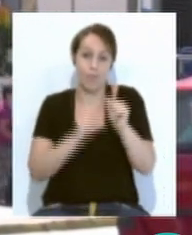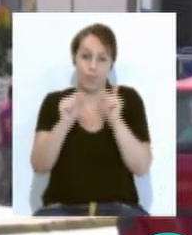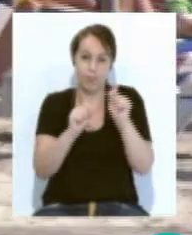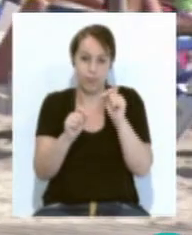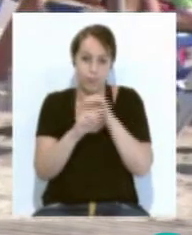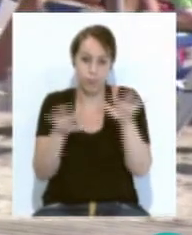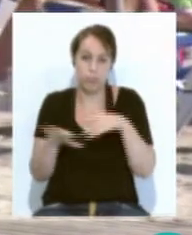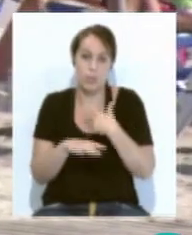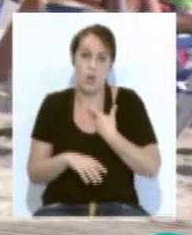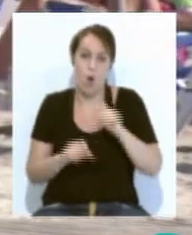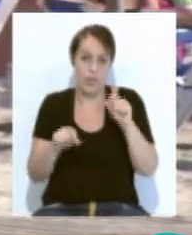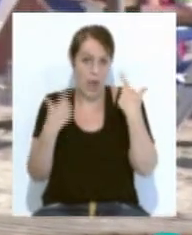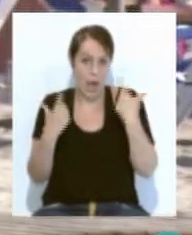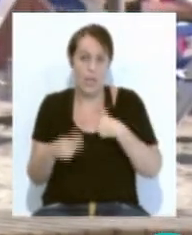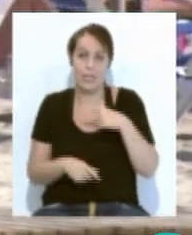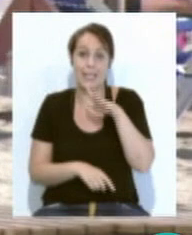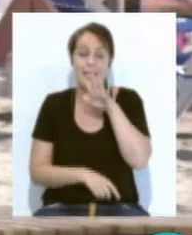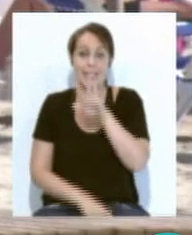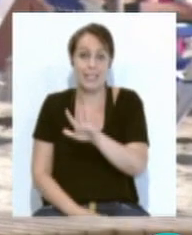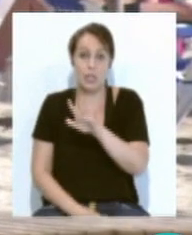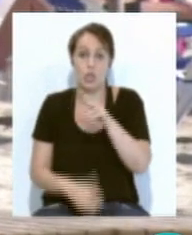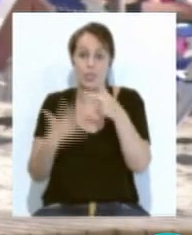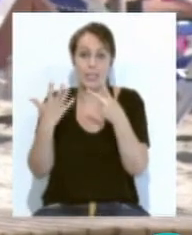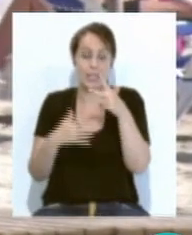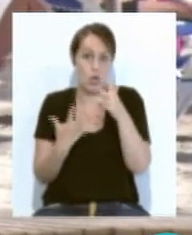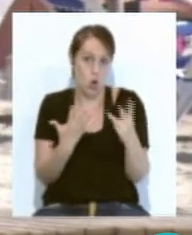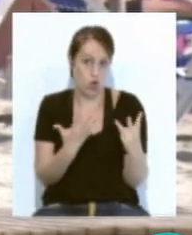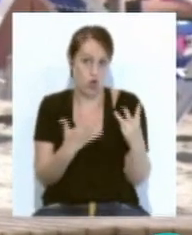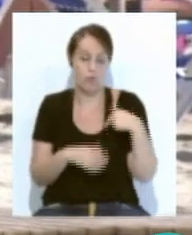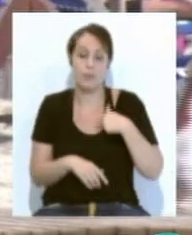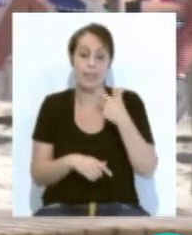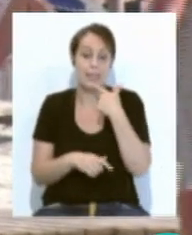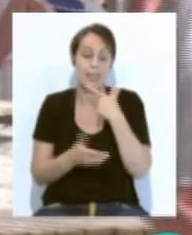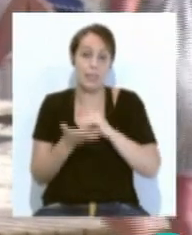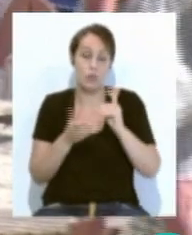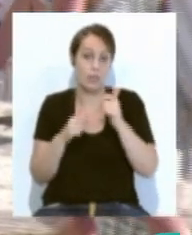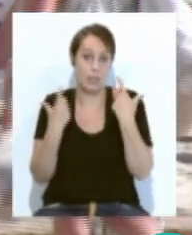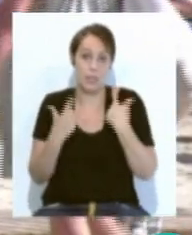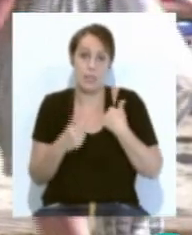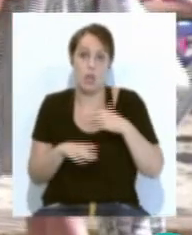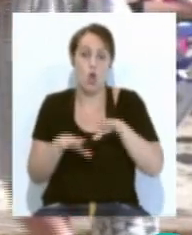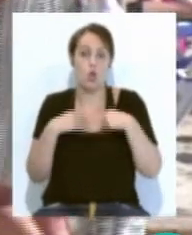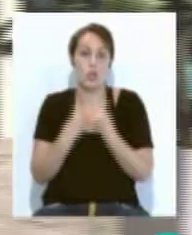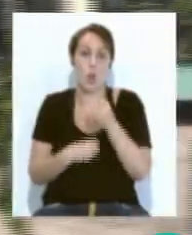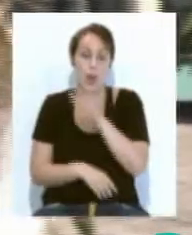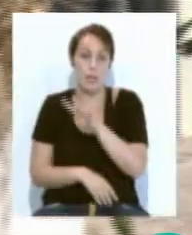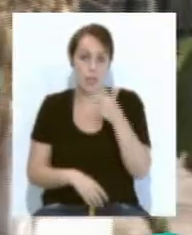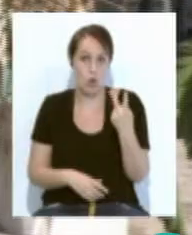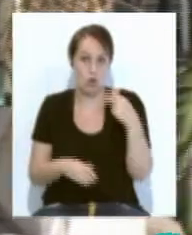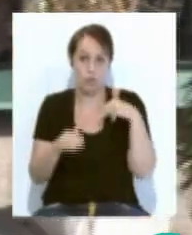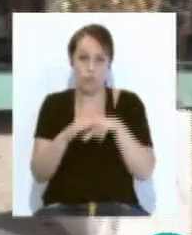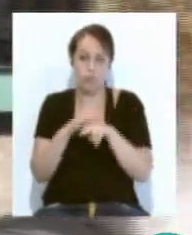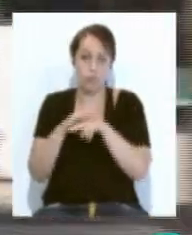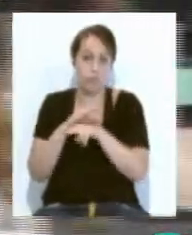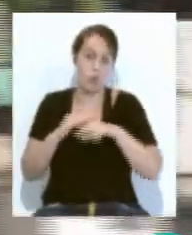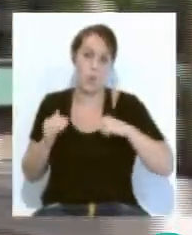confirmados, en concreto 578. Según los datos oficiales han sido 42 nuevos ingresos en los